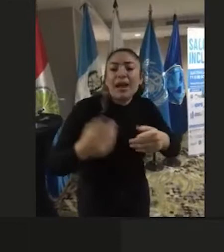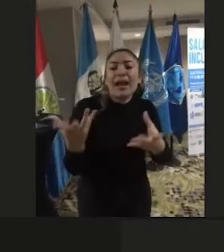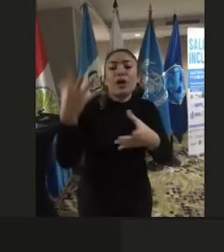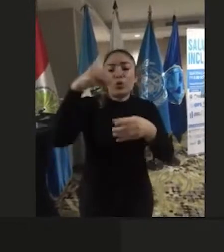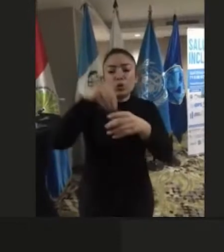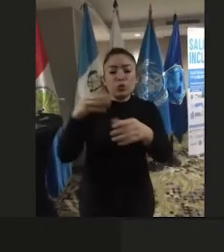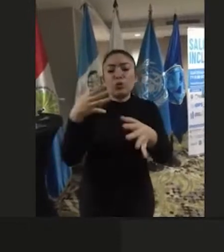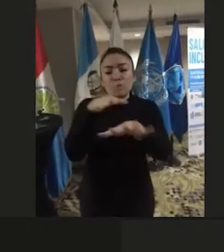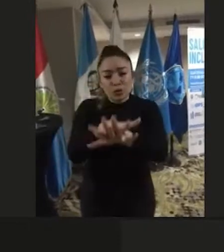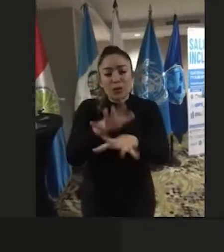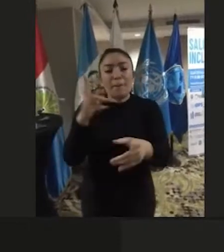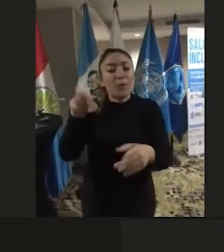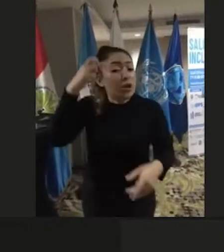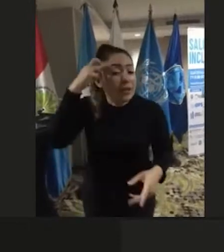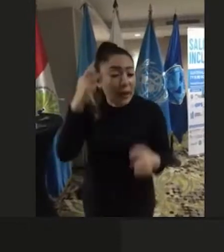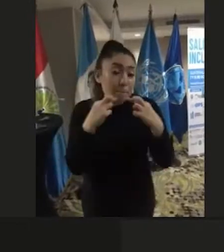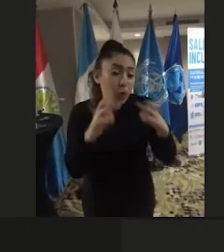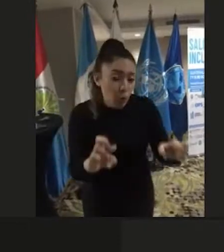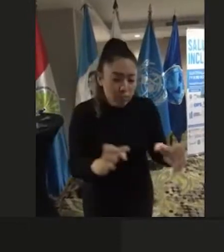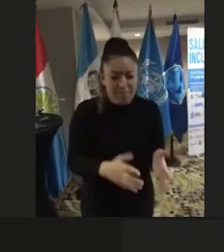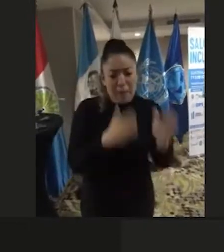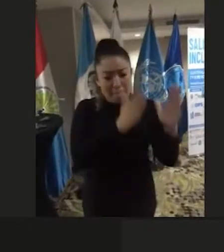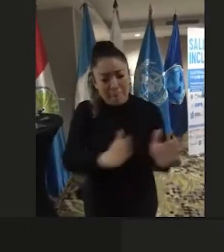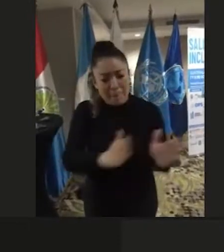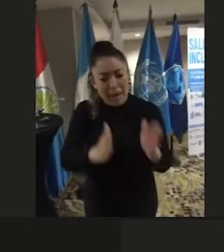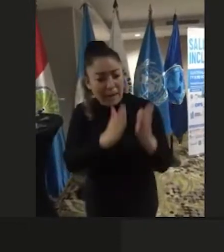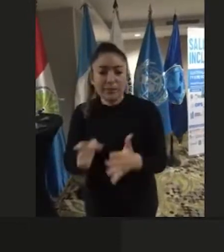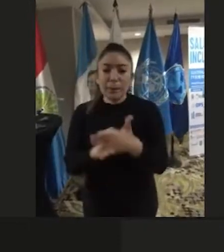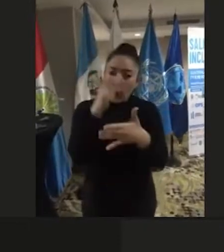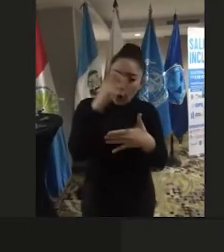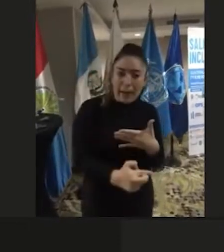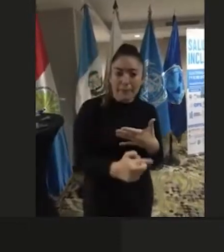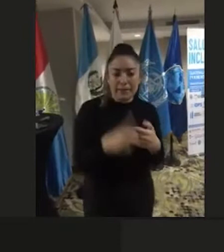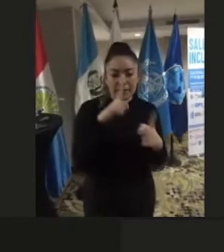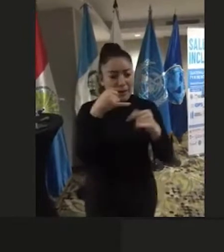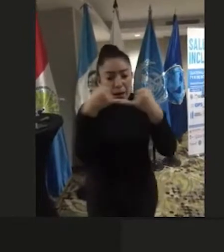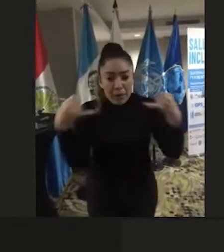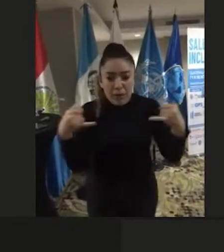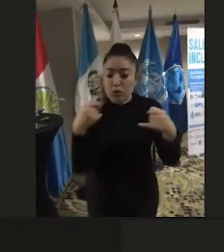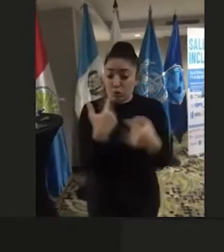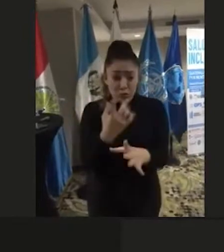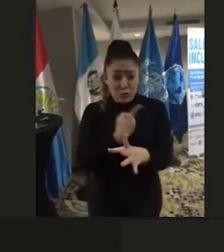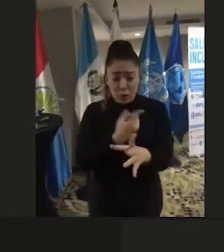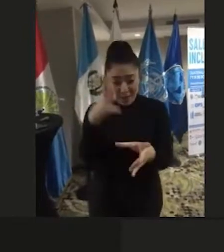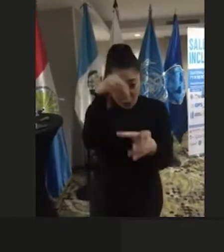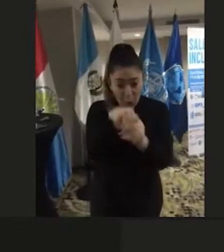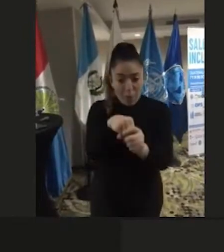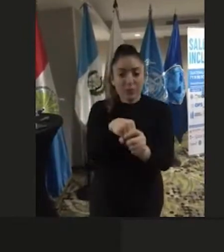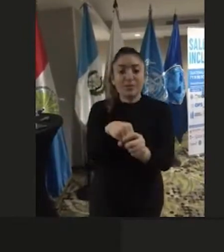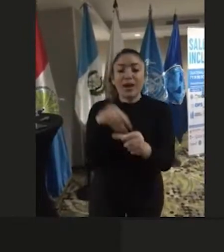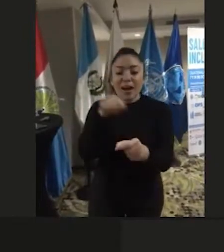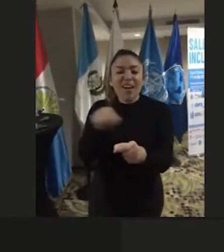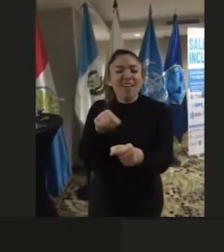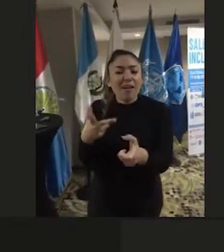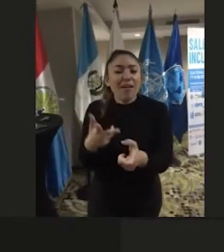públicas en planes, programas, lineamientos, solo si incluimos la voz de las personas,